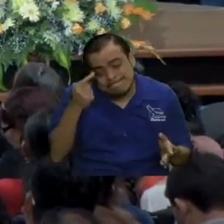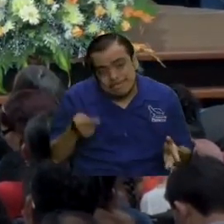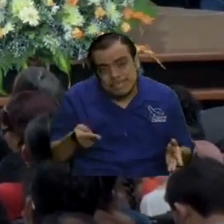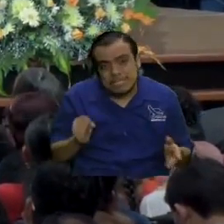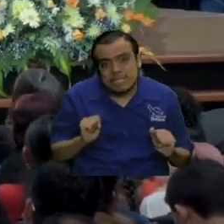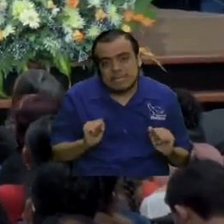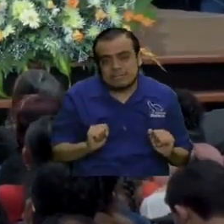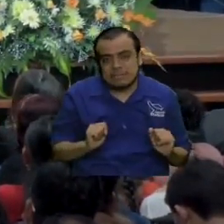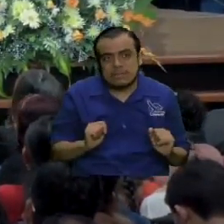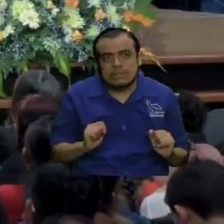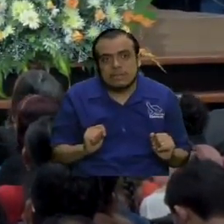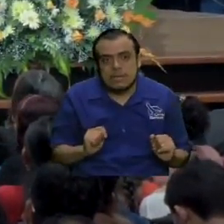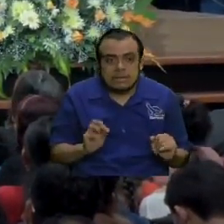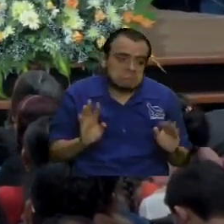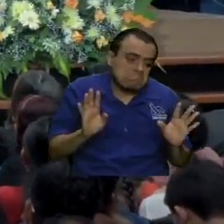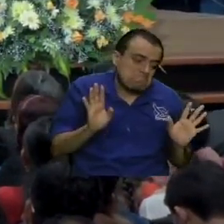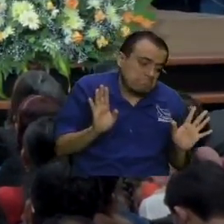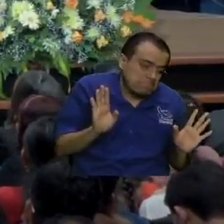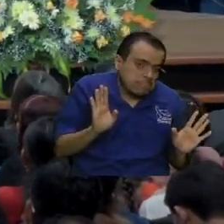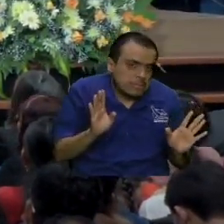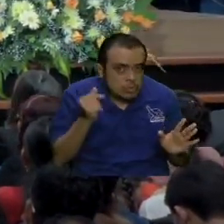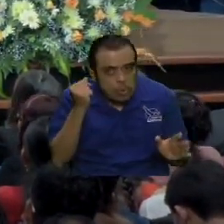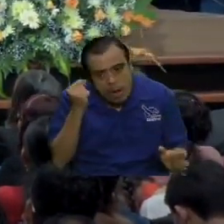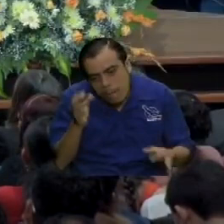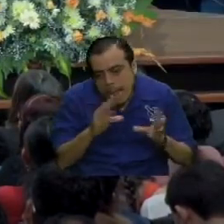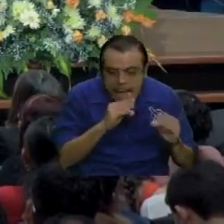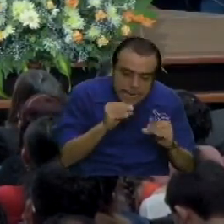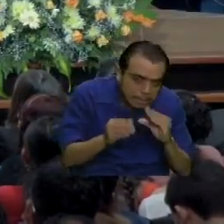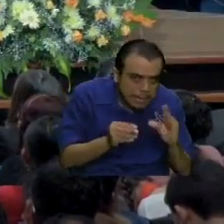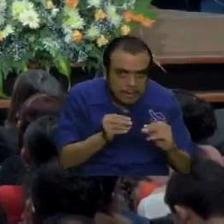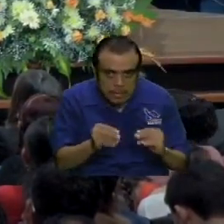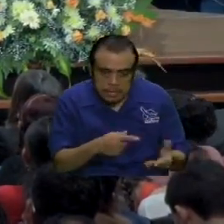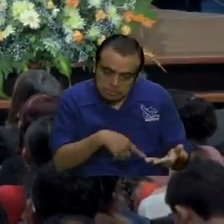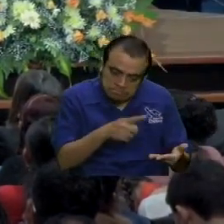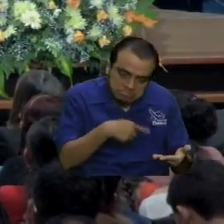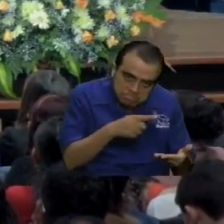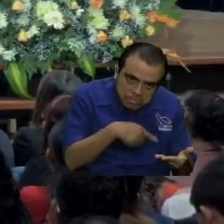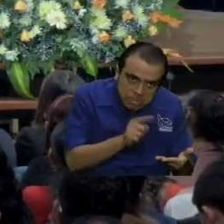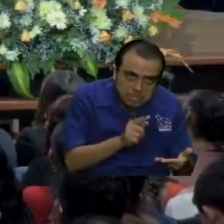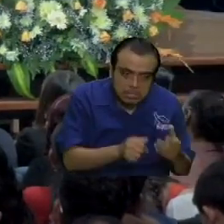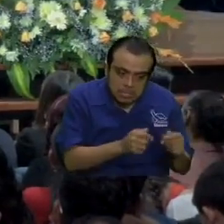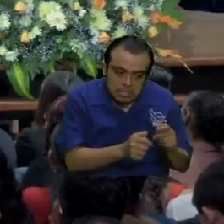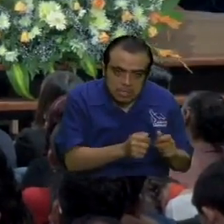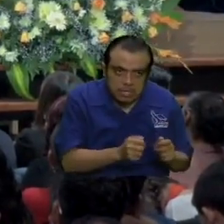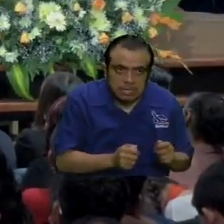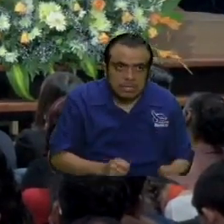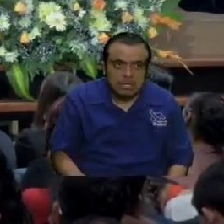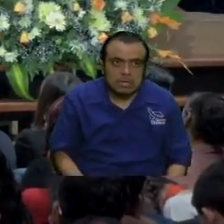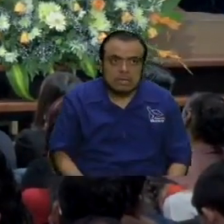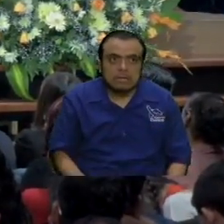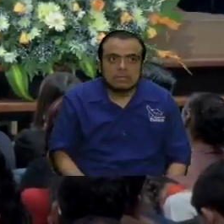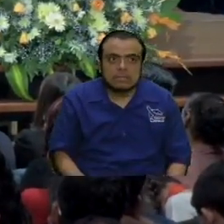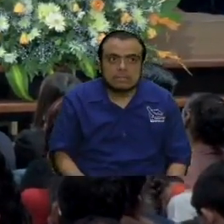y se empezó a echar una subespeculación ahí va y yo me quedé oyendo o oyendo mejor dicho